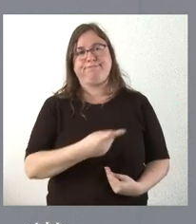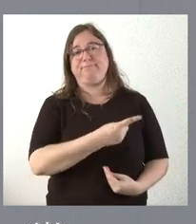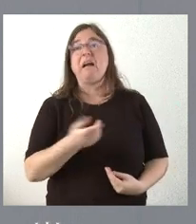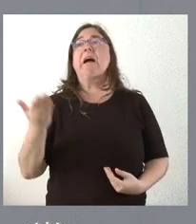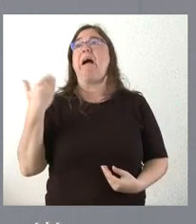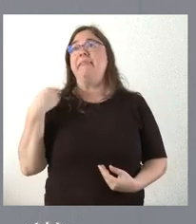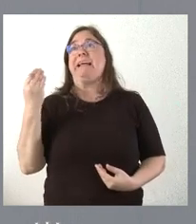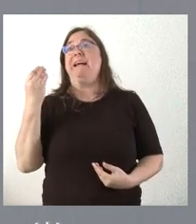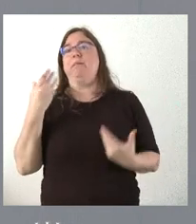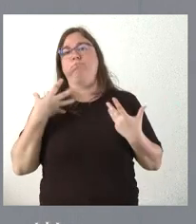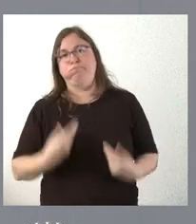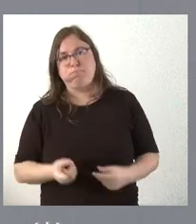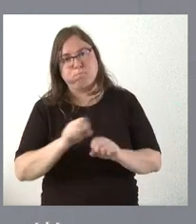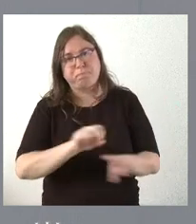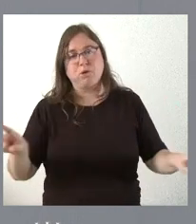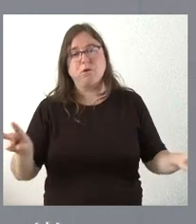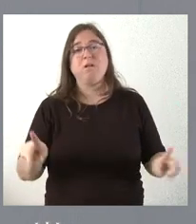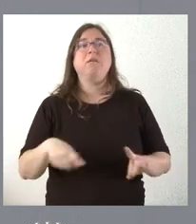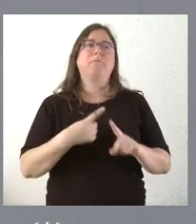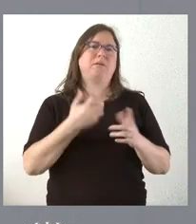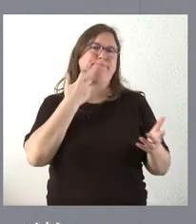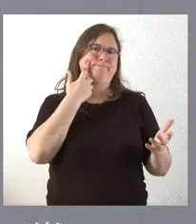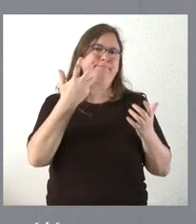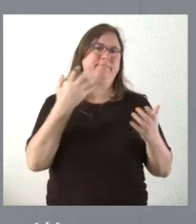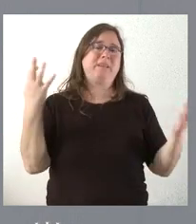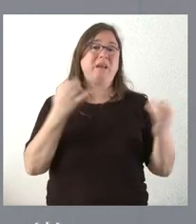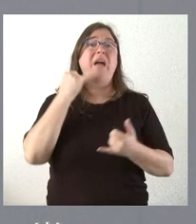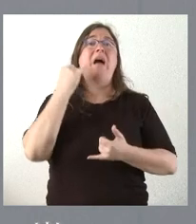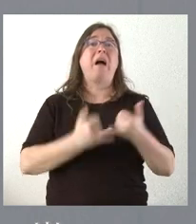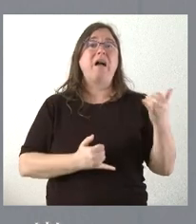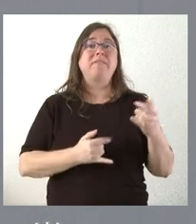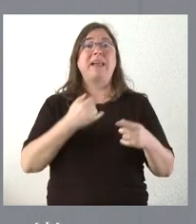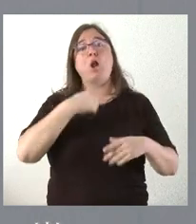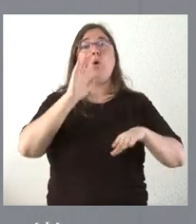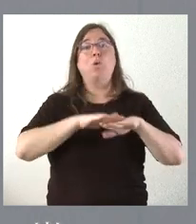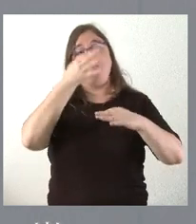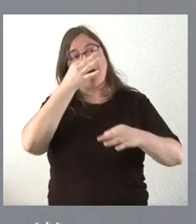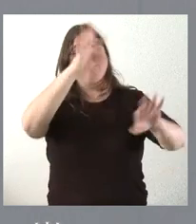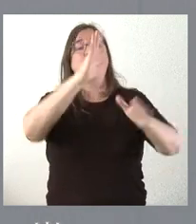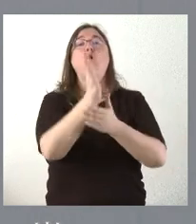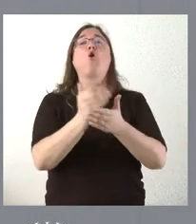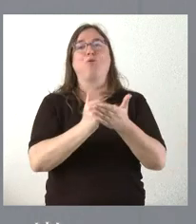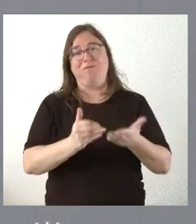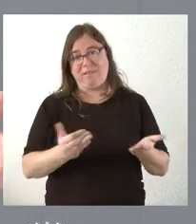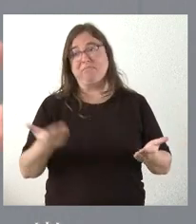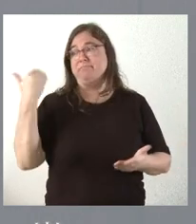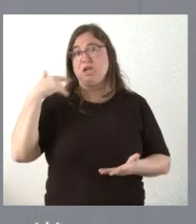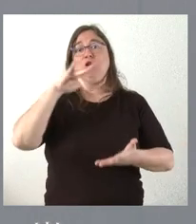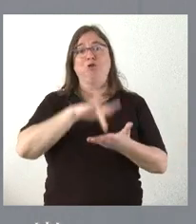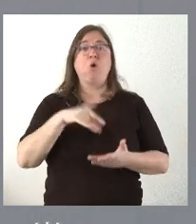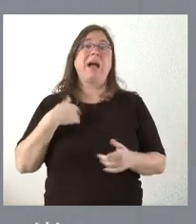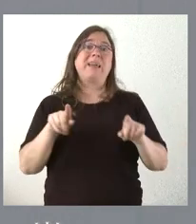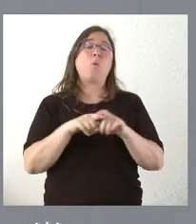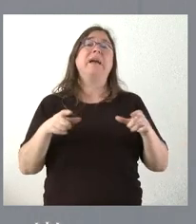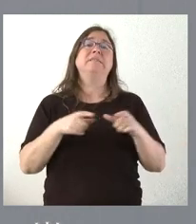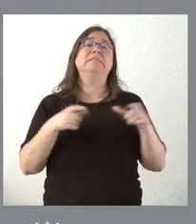inicialmente. Y lo que sería ya especialmente llamativo es que al final se acabara echando la culpa a las comunidades autónomas, como nos ocurrió con ese cheque